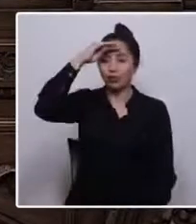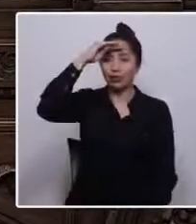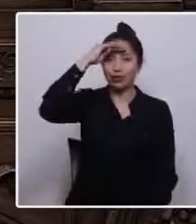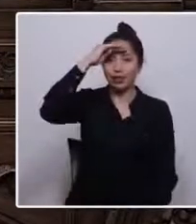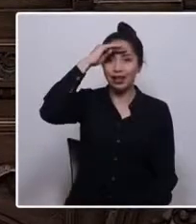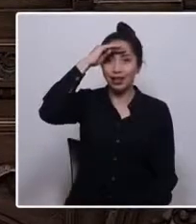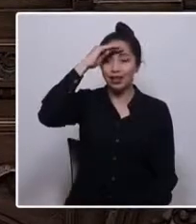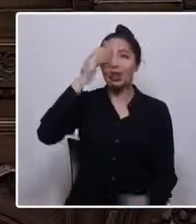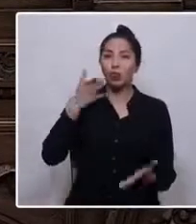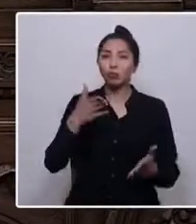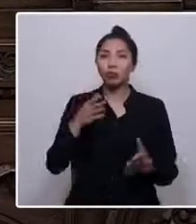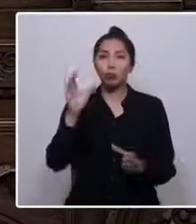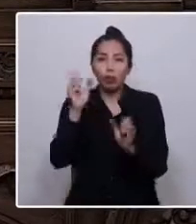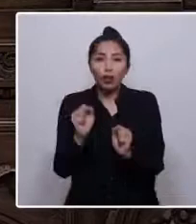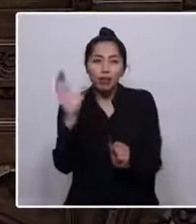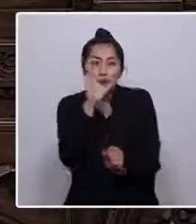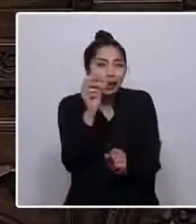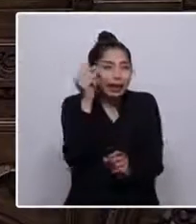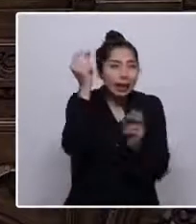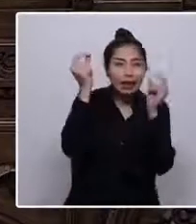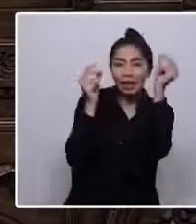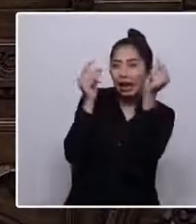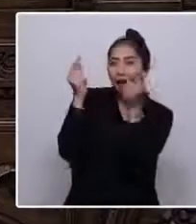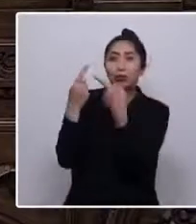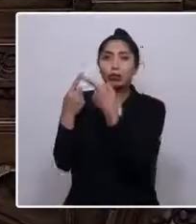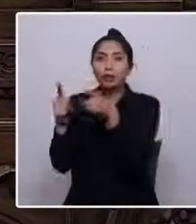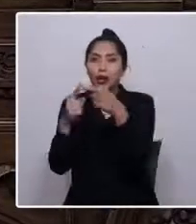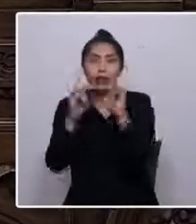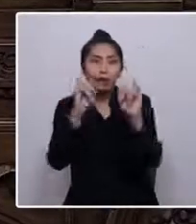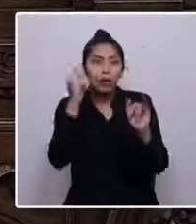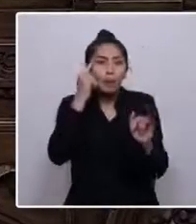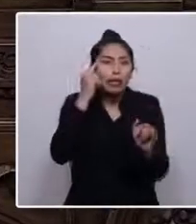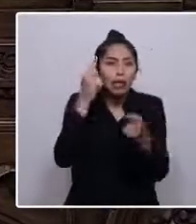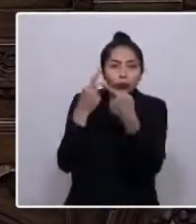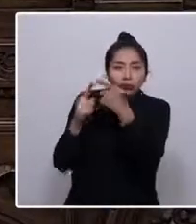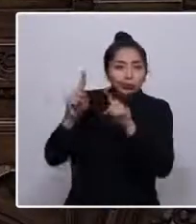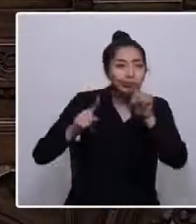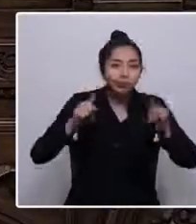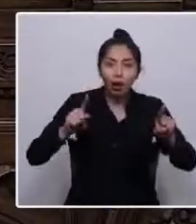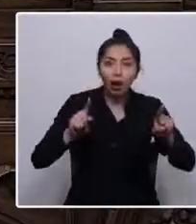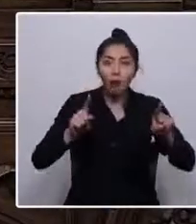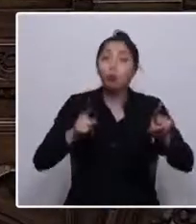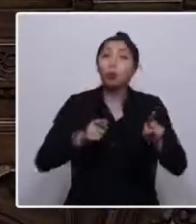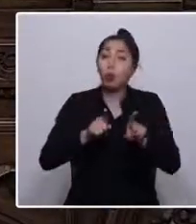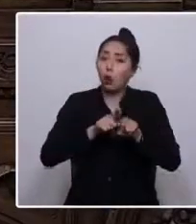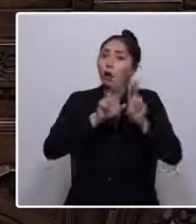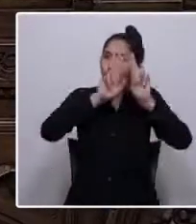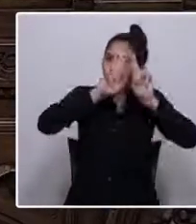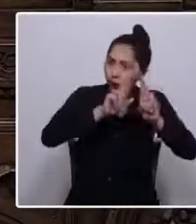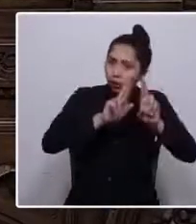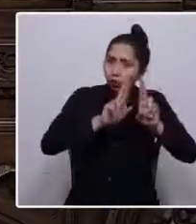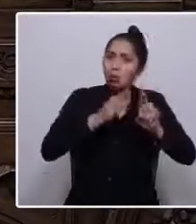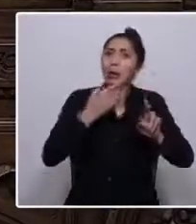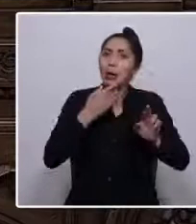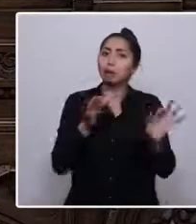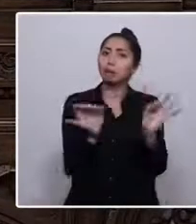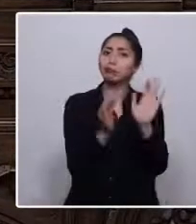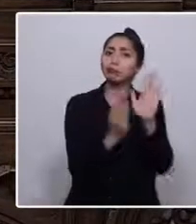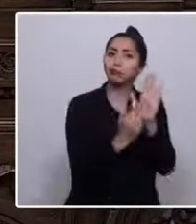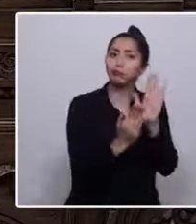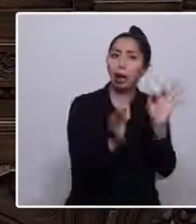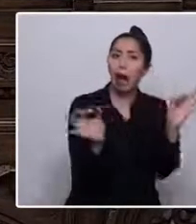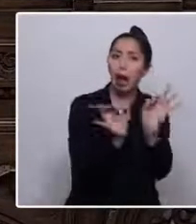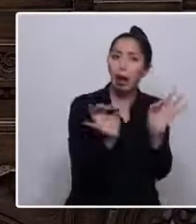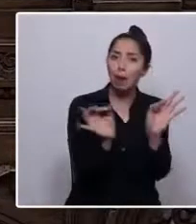facilita la búsqueda de ideas desde diferentes formas de pensar y actuar, con respeto, con argumentos, con razonamiento.